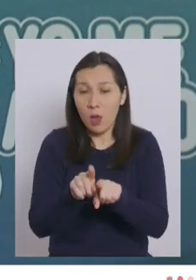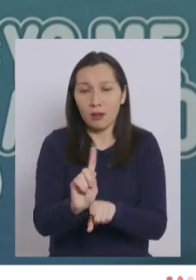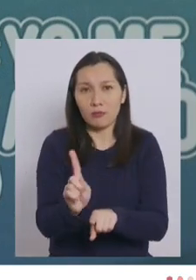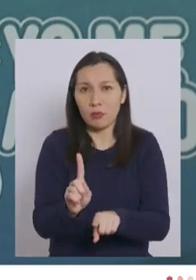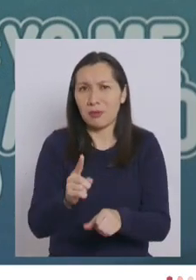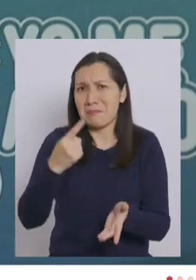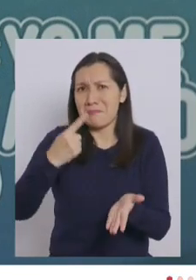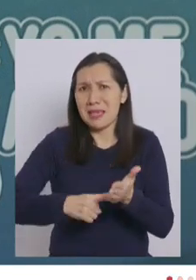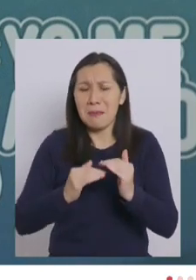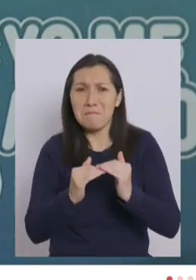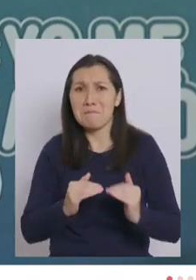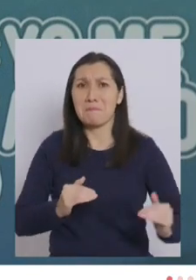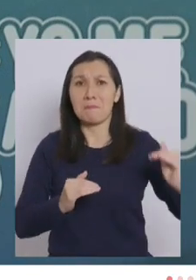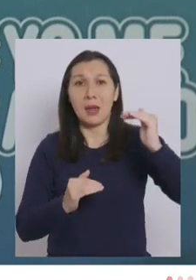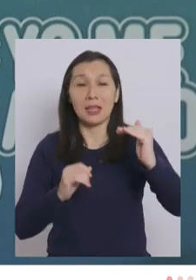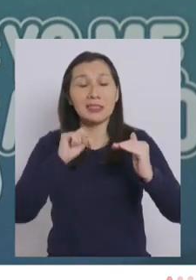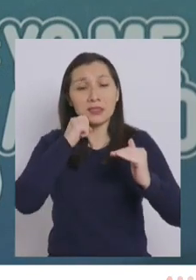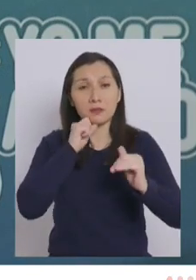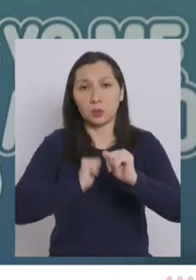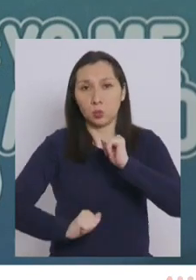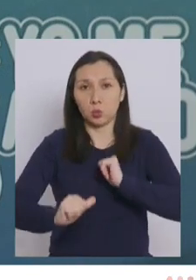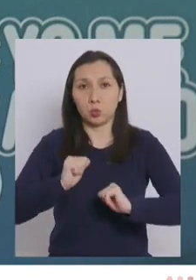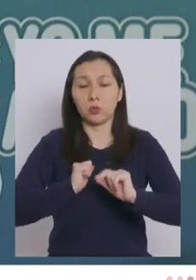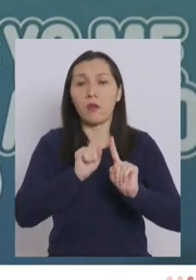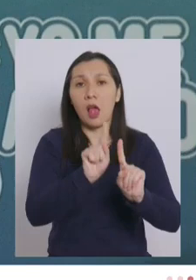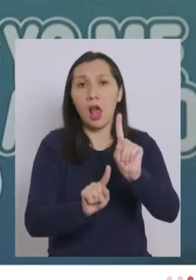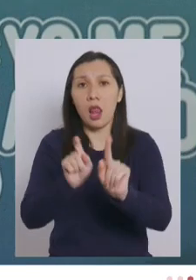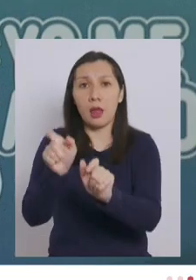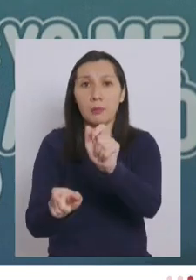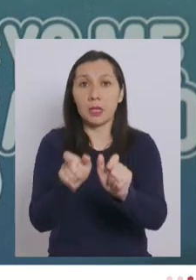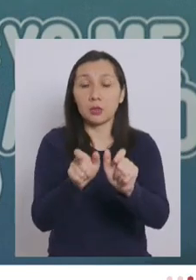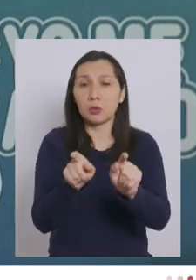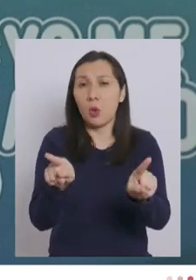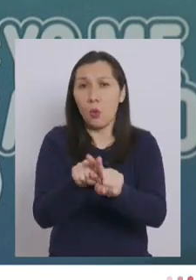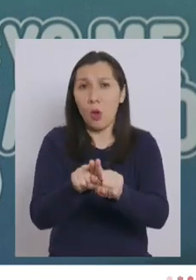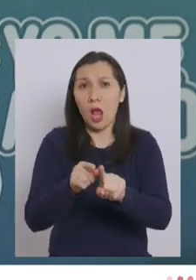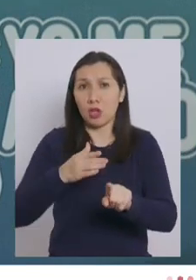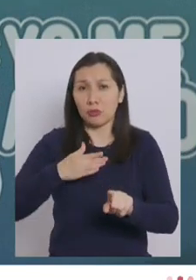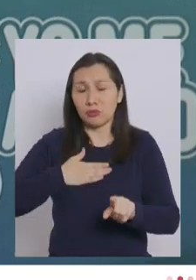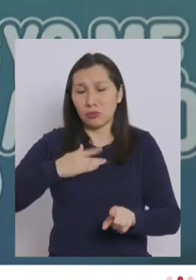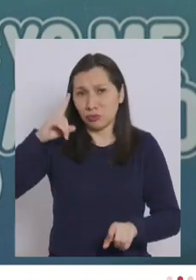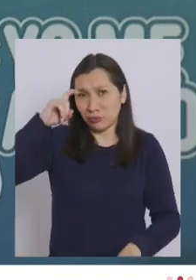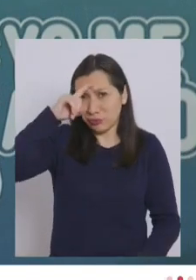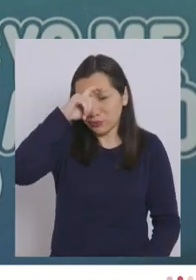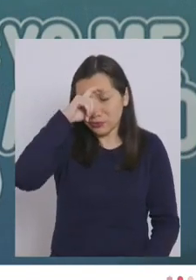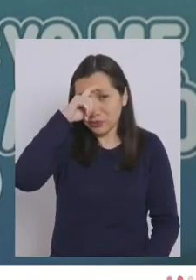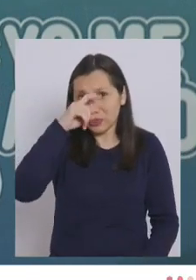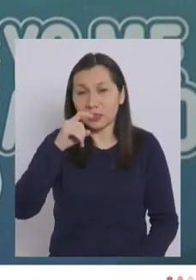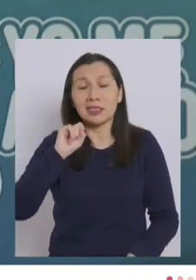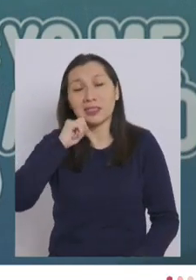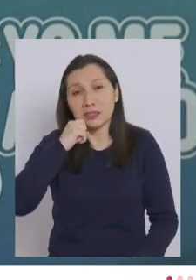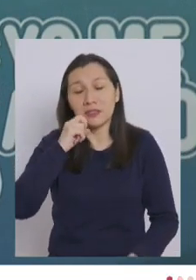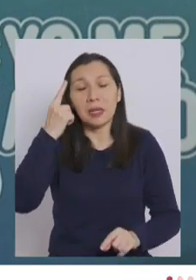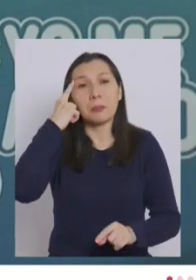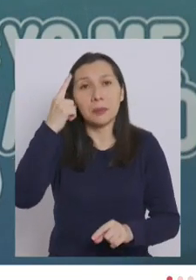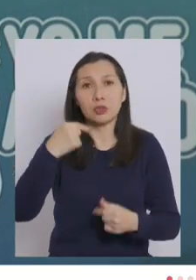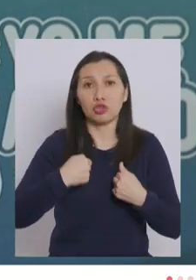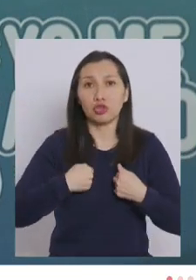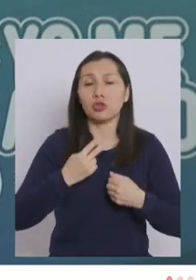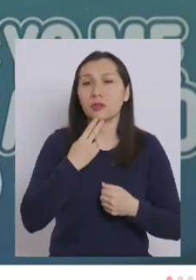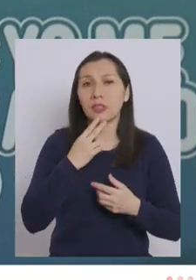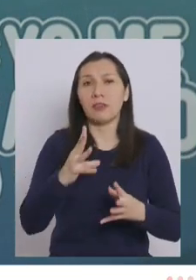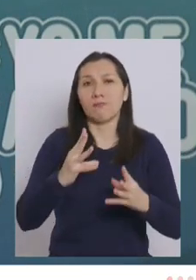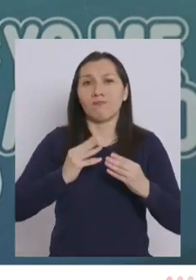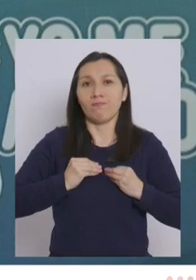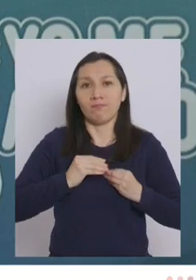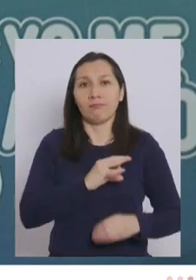mil veces mayor el sufrimiento de aquellas personas en comparación a los días complejos que se supone he vivido como